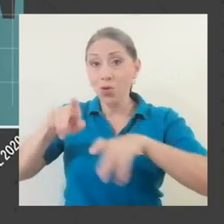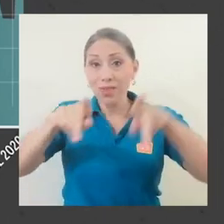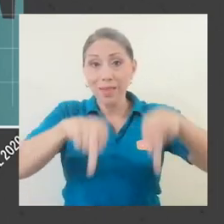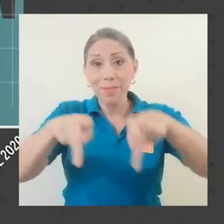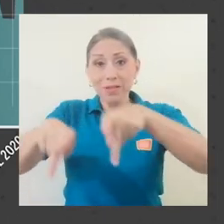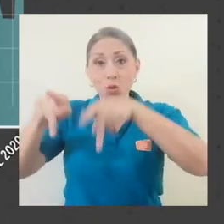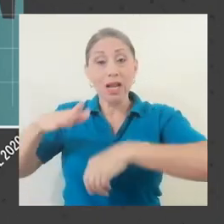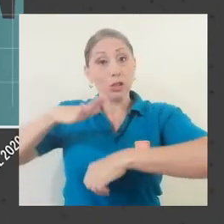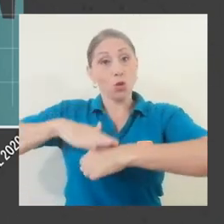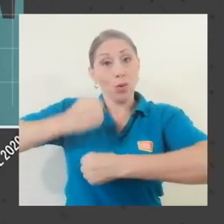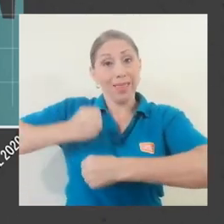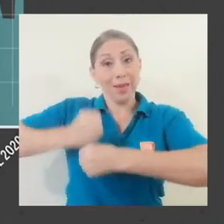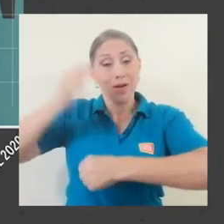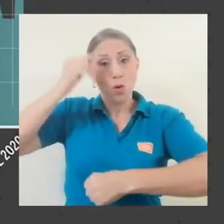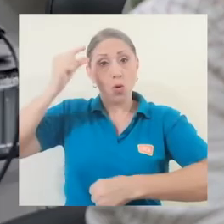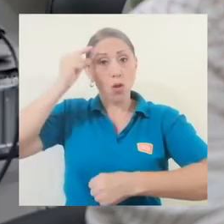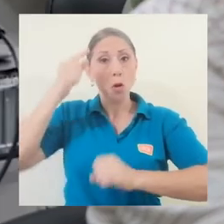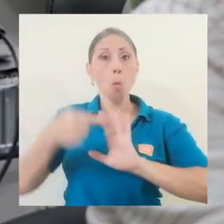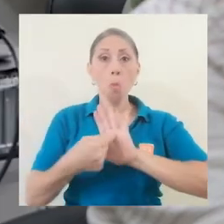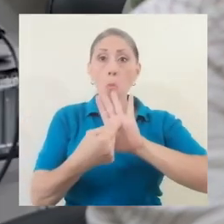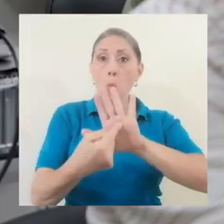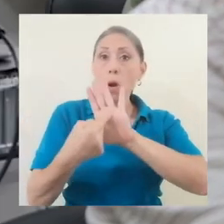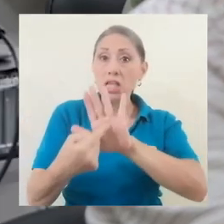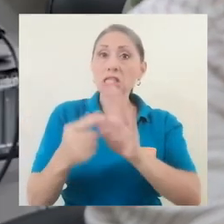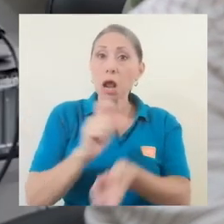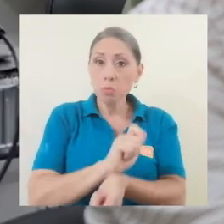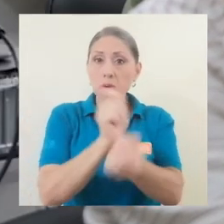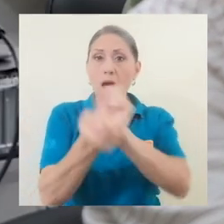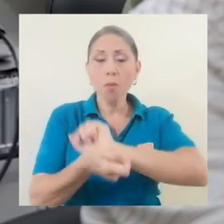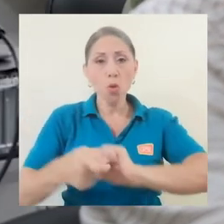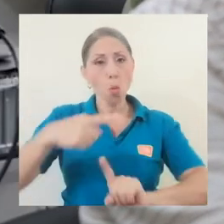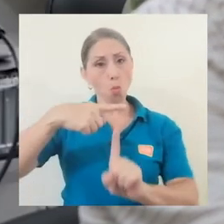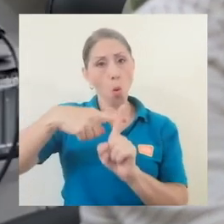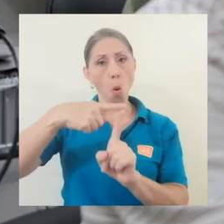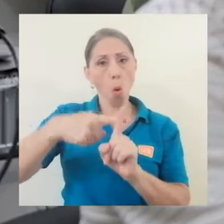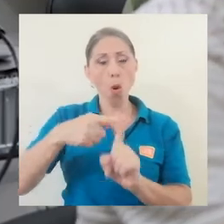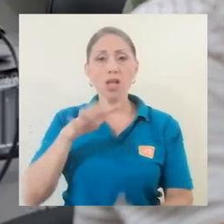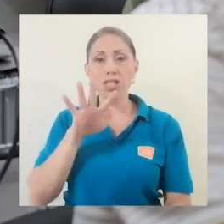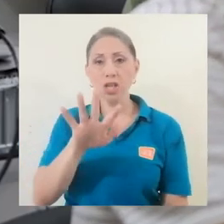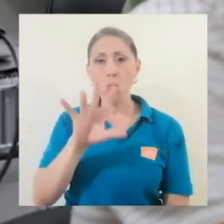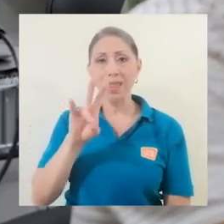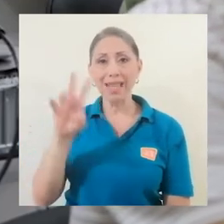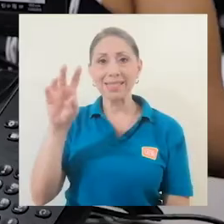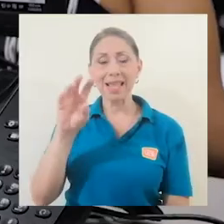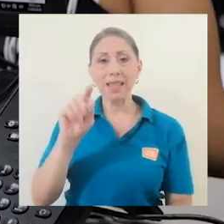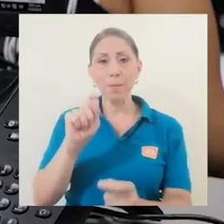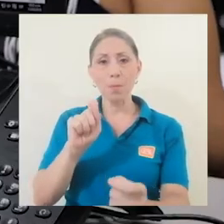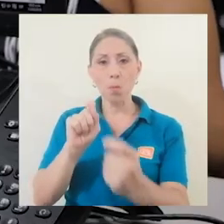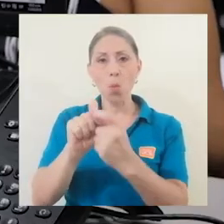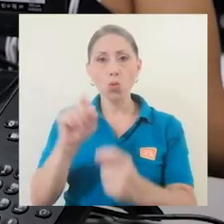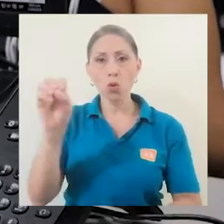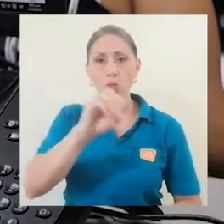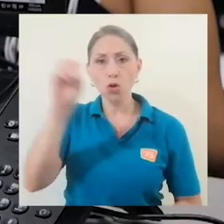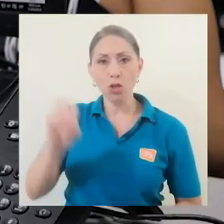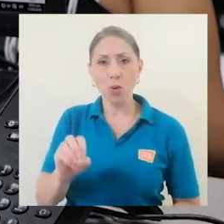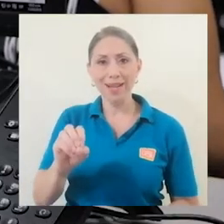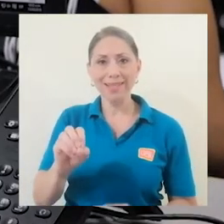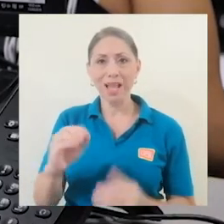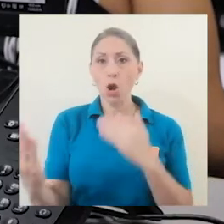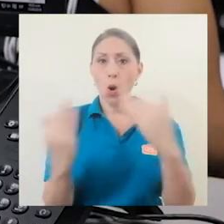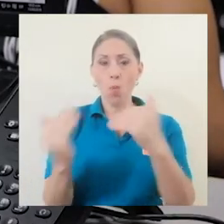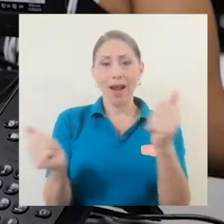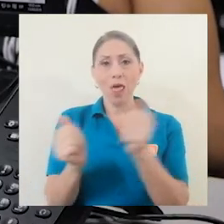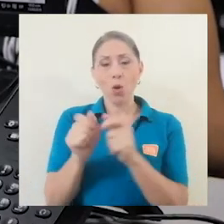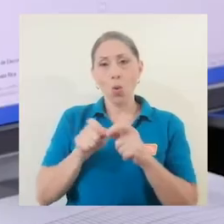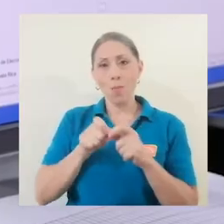ciudadana sobre la gestión del gobierno muestra una variación positiva de 57 puntos porcentuales respecto